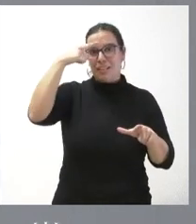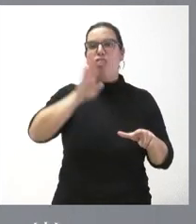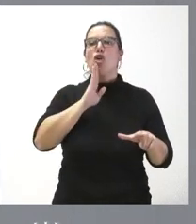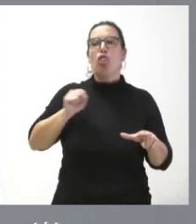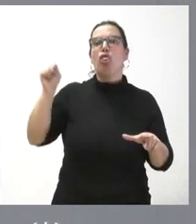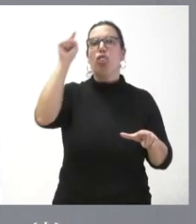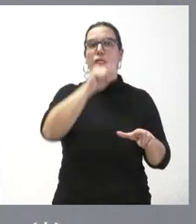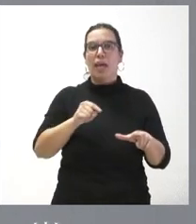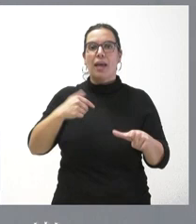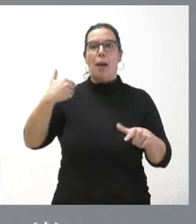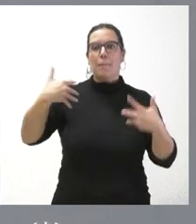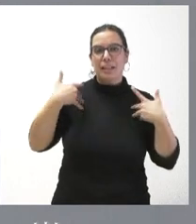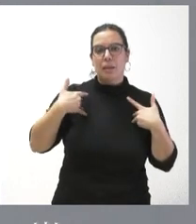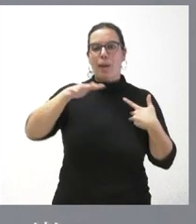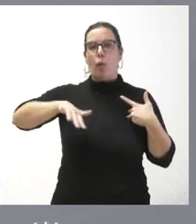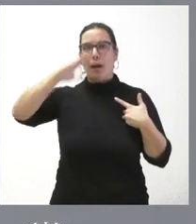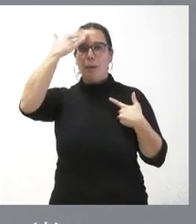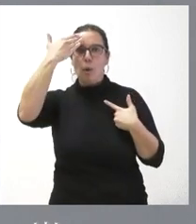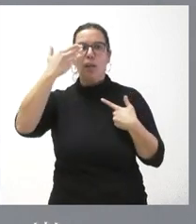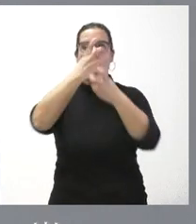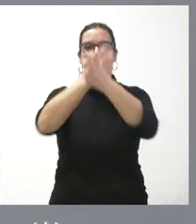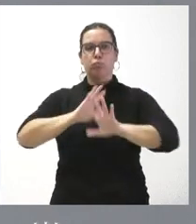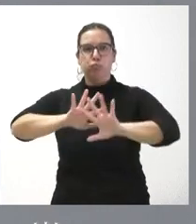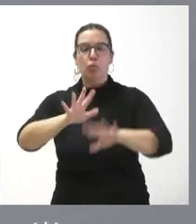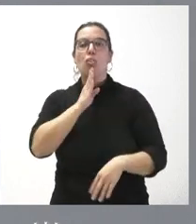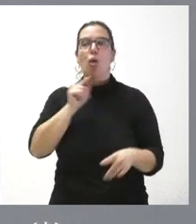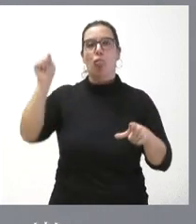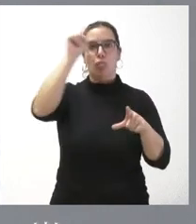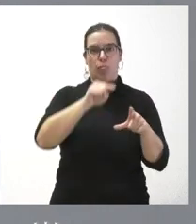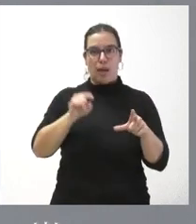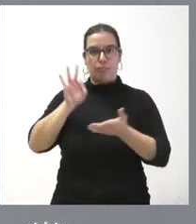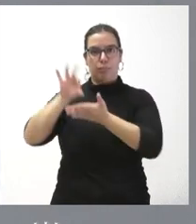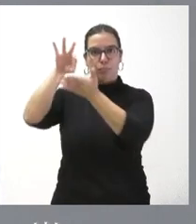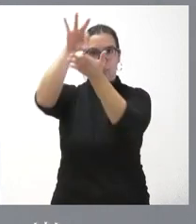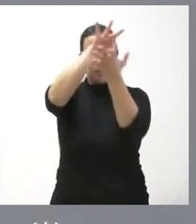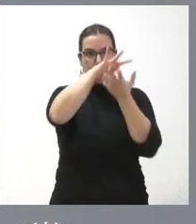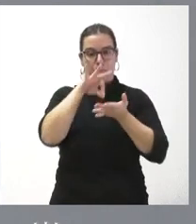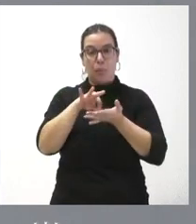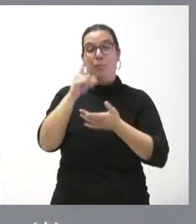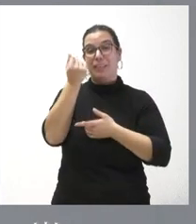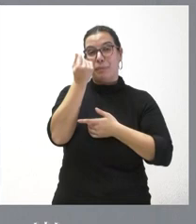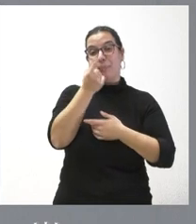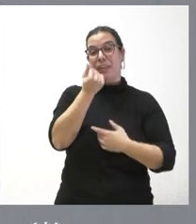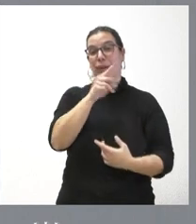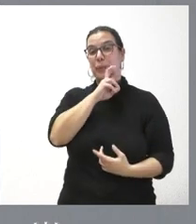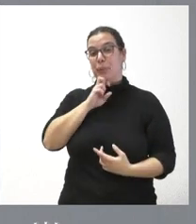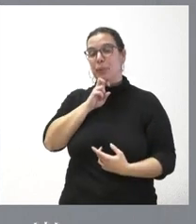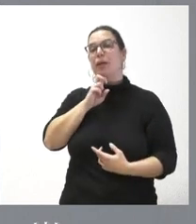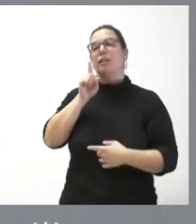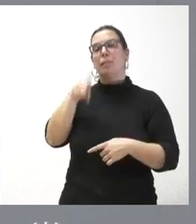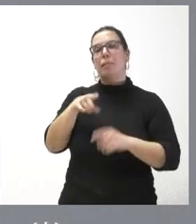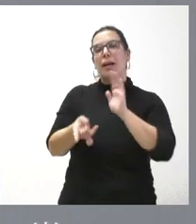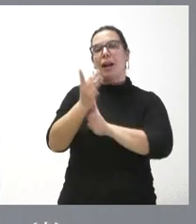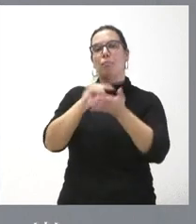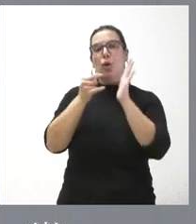censo de víctimas y lugares de memoria. Además, se reserva una parte de esta partida para un proyecto de investigación sobre la transición en Castilla y León,